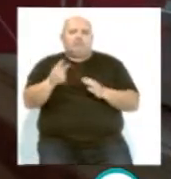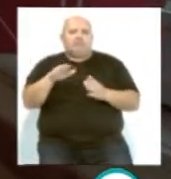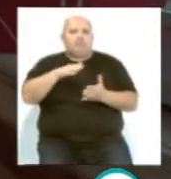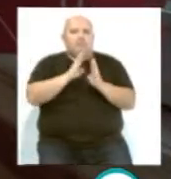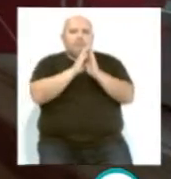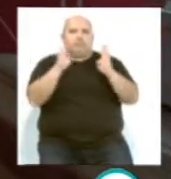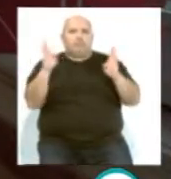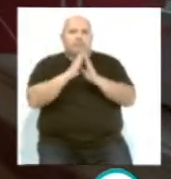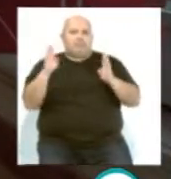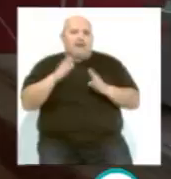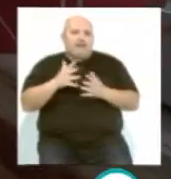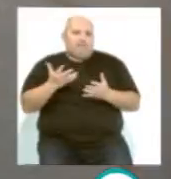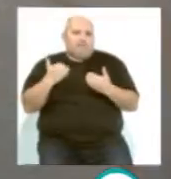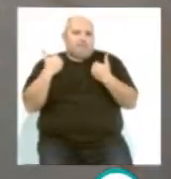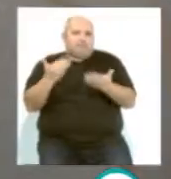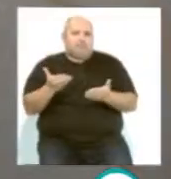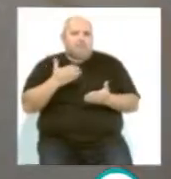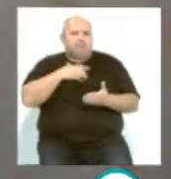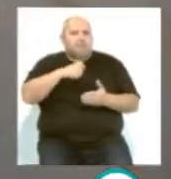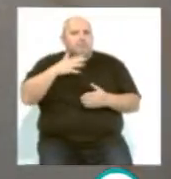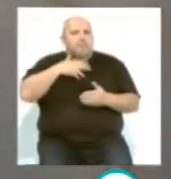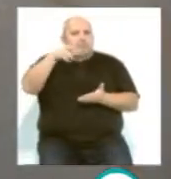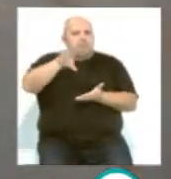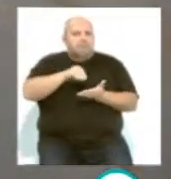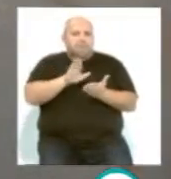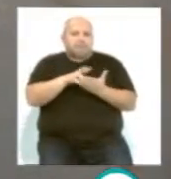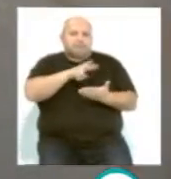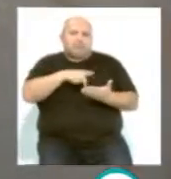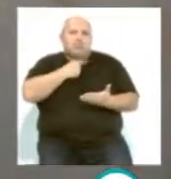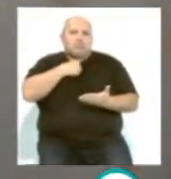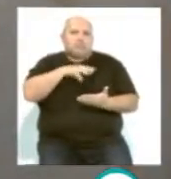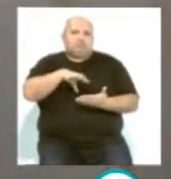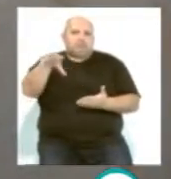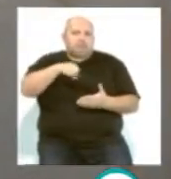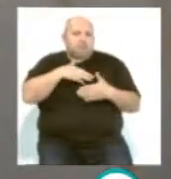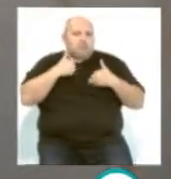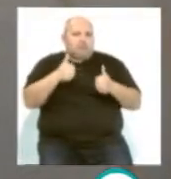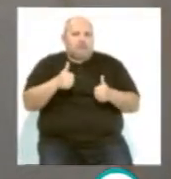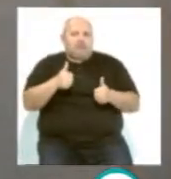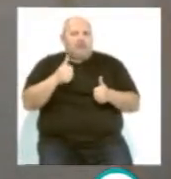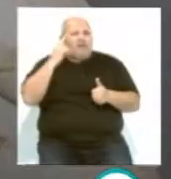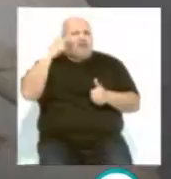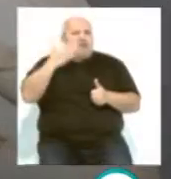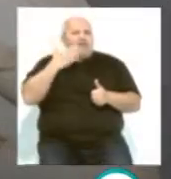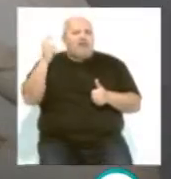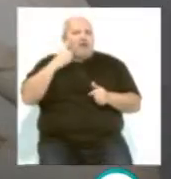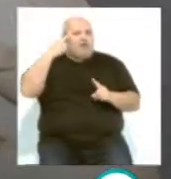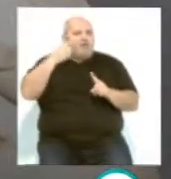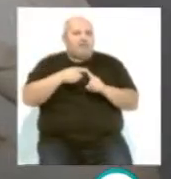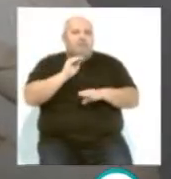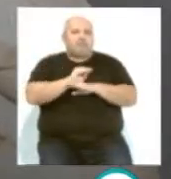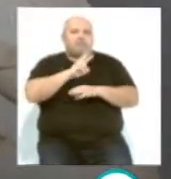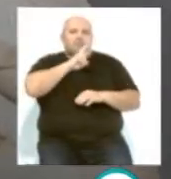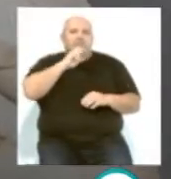un stand ubicado para tal motivo y en el que el público podrá recoger aquel ejemplar que desee. La iniciativa parte con el objetivo de